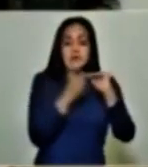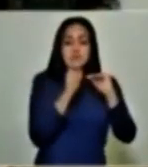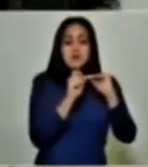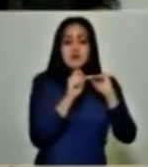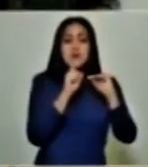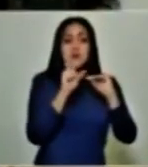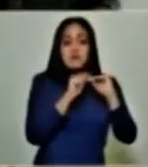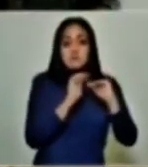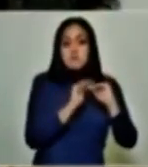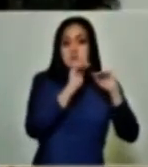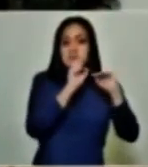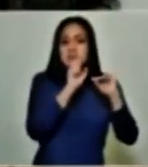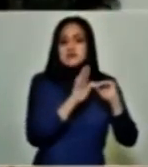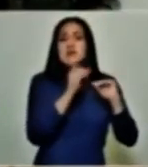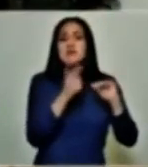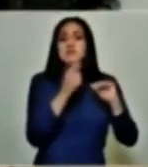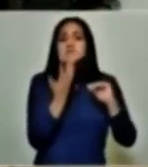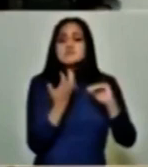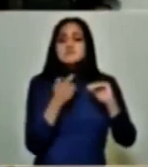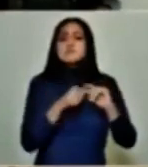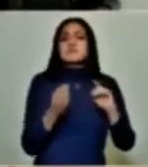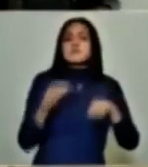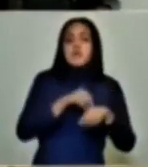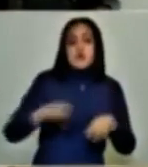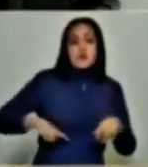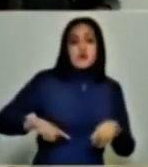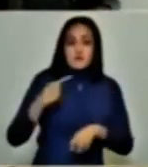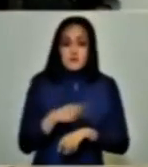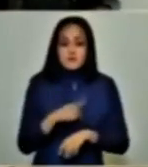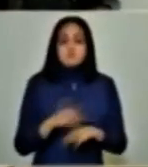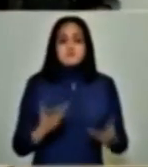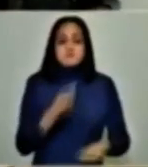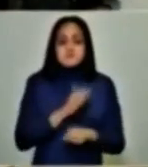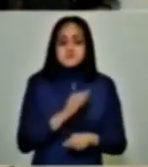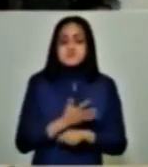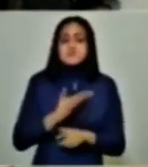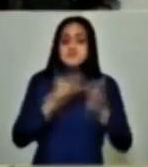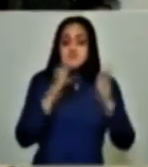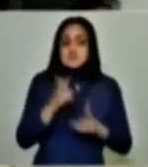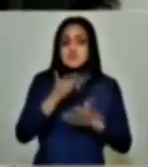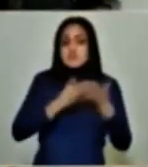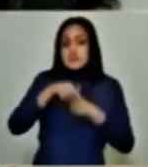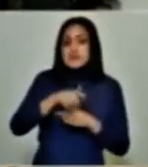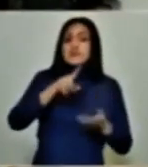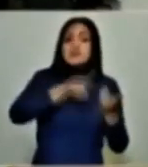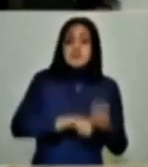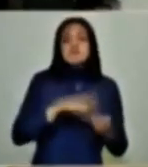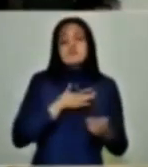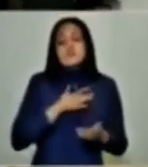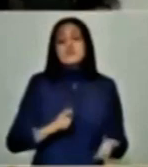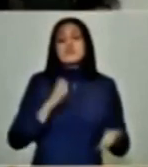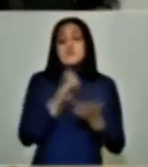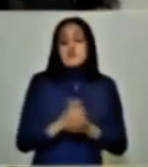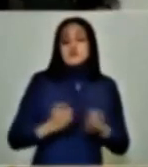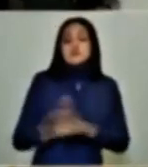instruido en todo momento que no haya desabasto. Ese sobreprecio que hoy se tiene que conseguir en el mercado es cubierto con el